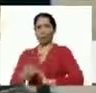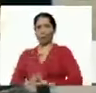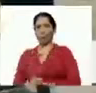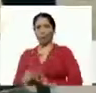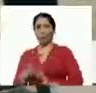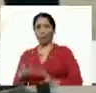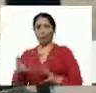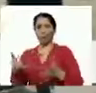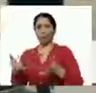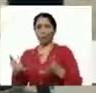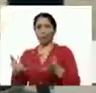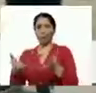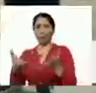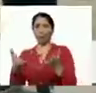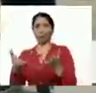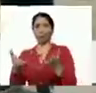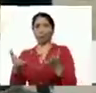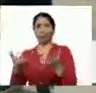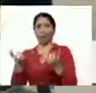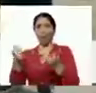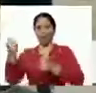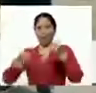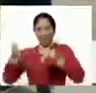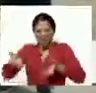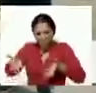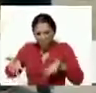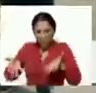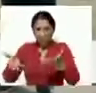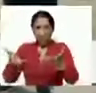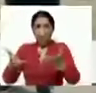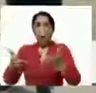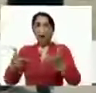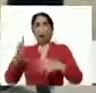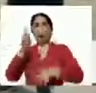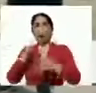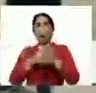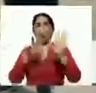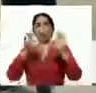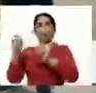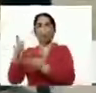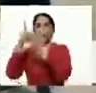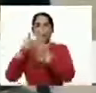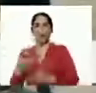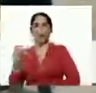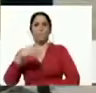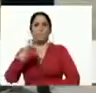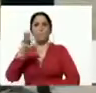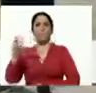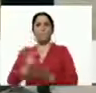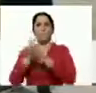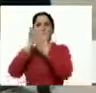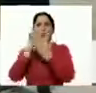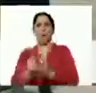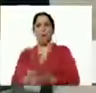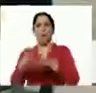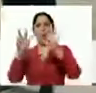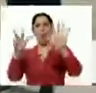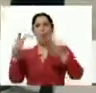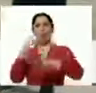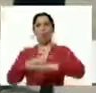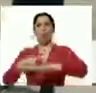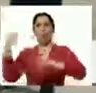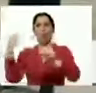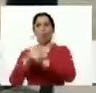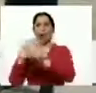tendrán en la tarea hora de 2.800 kilos que se traduce en más de 20 toneladas en 8 horas de trabajo